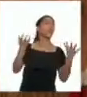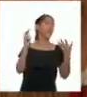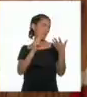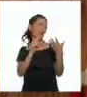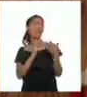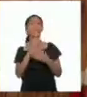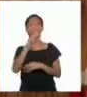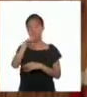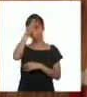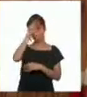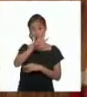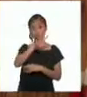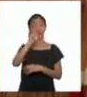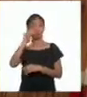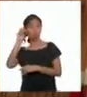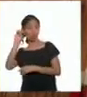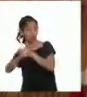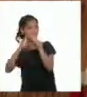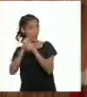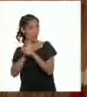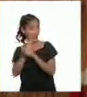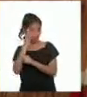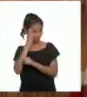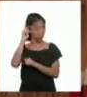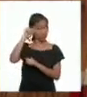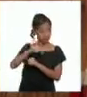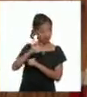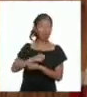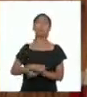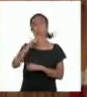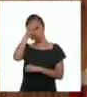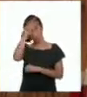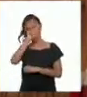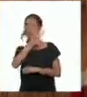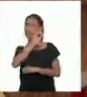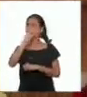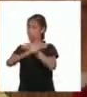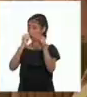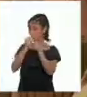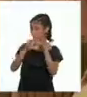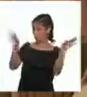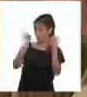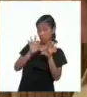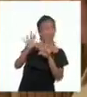Bicentenario? ¿Sabían de esta celebración tan importante? ¡Conversen con su familia!